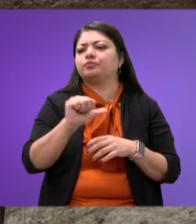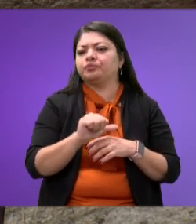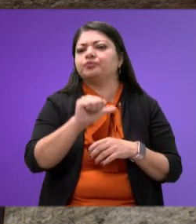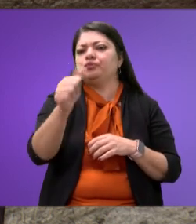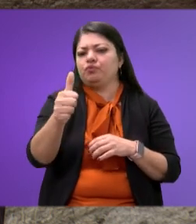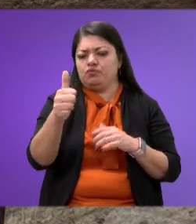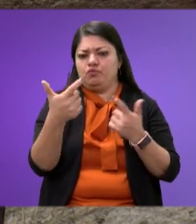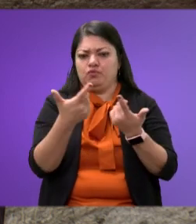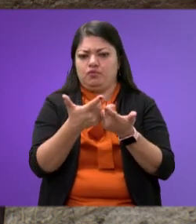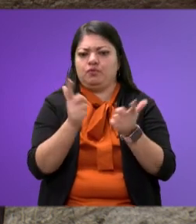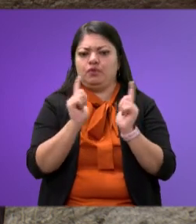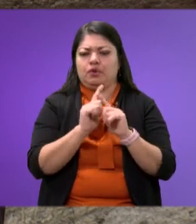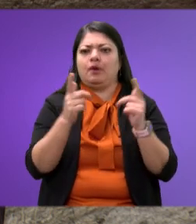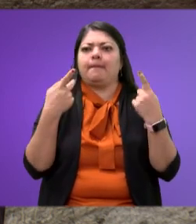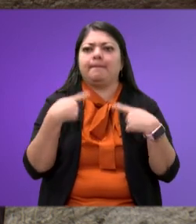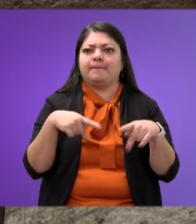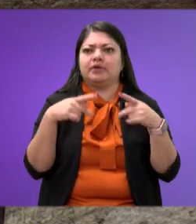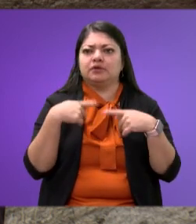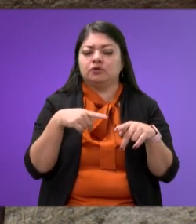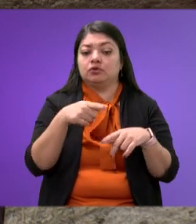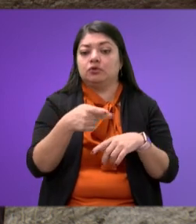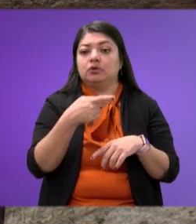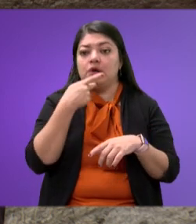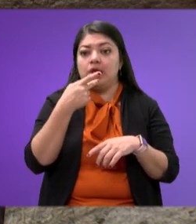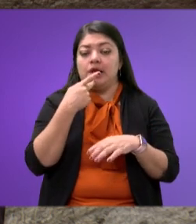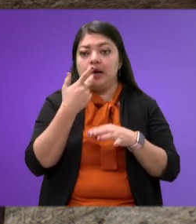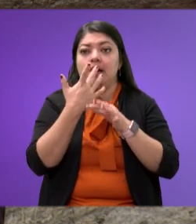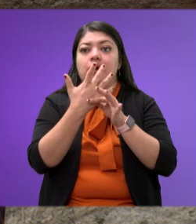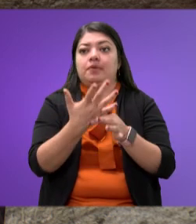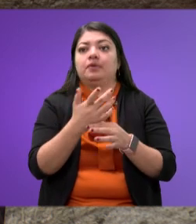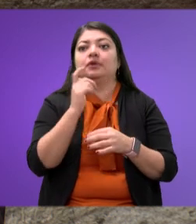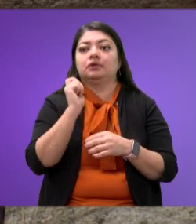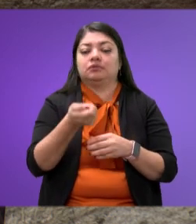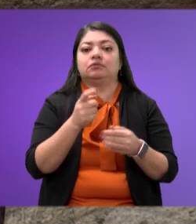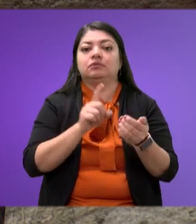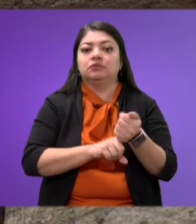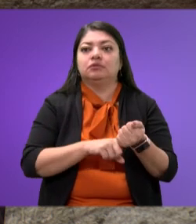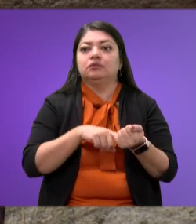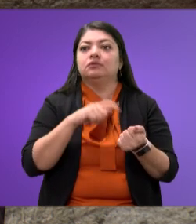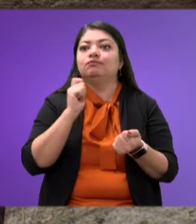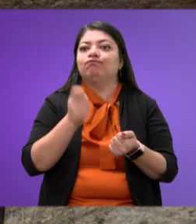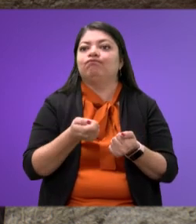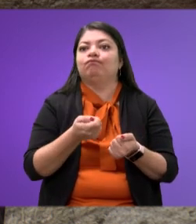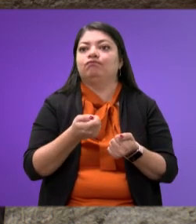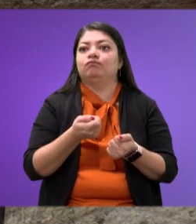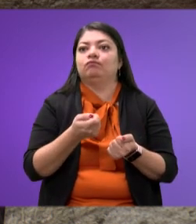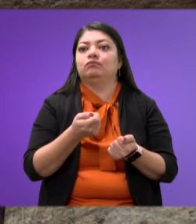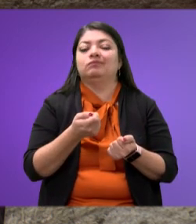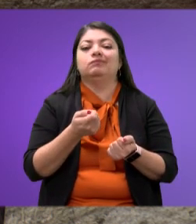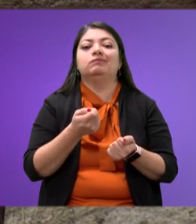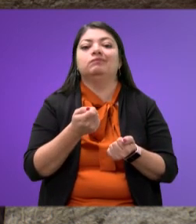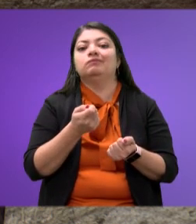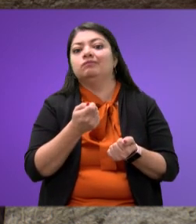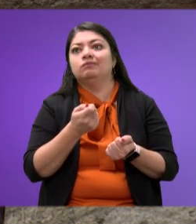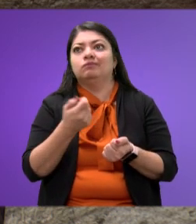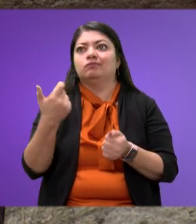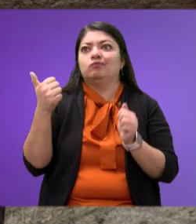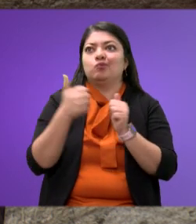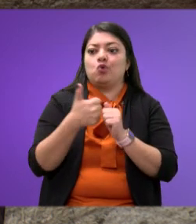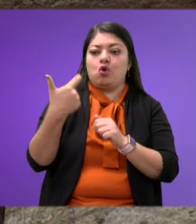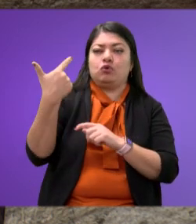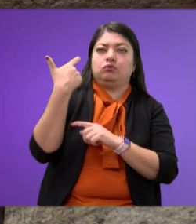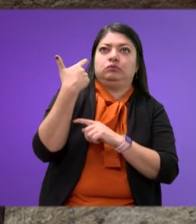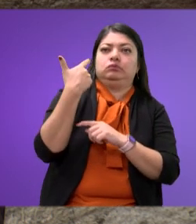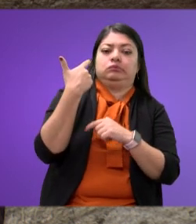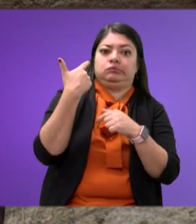población refirió que lo amenazaron con arma de fuego para su detención y estos